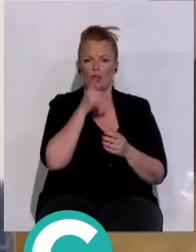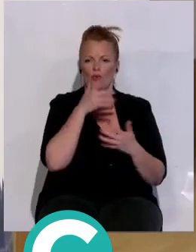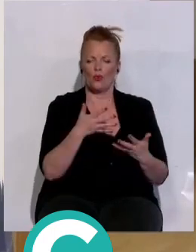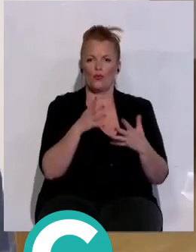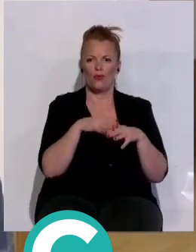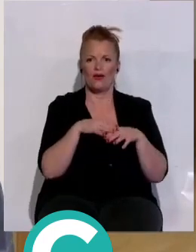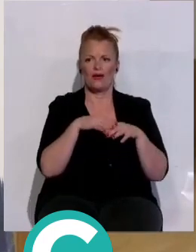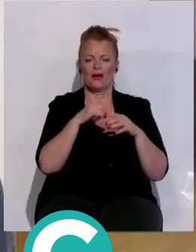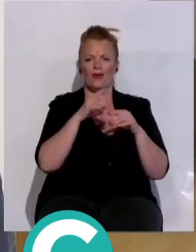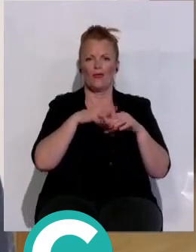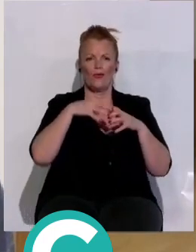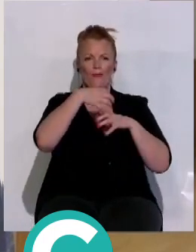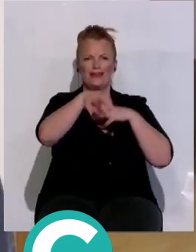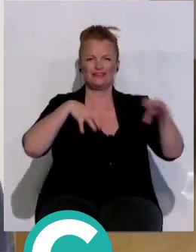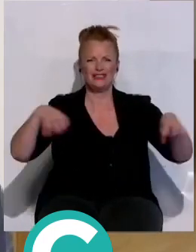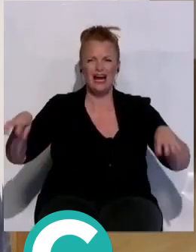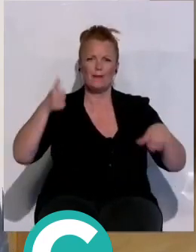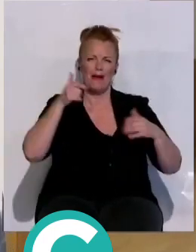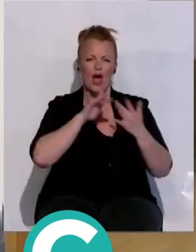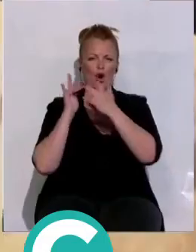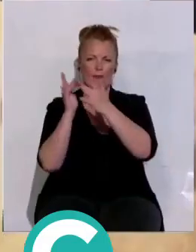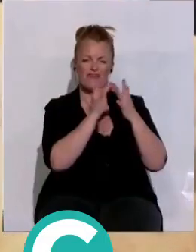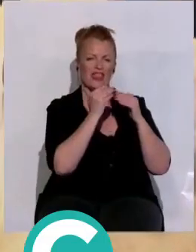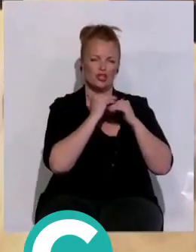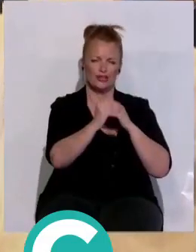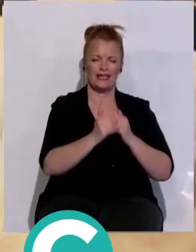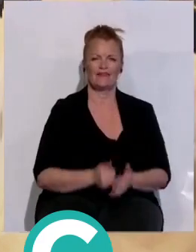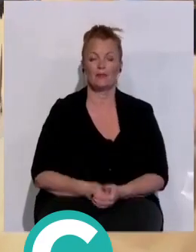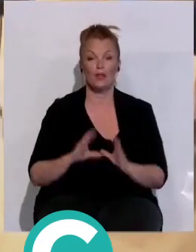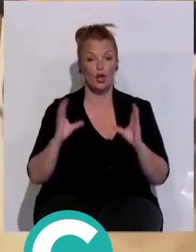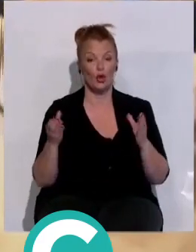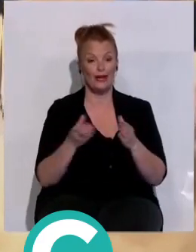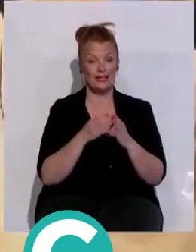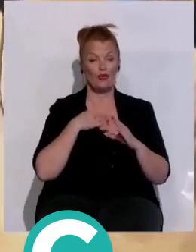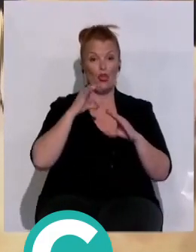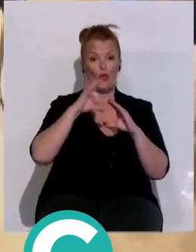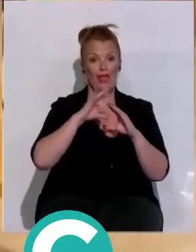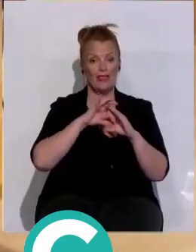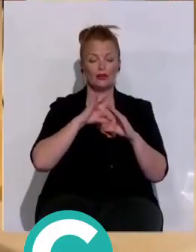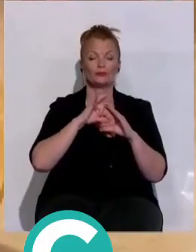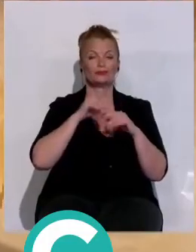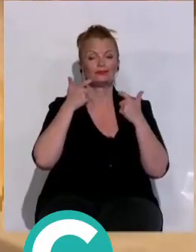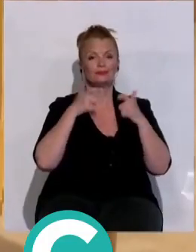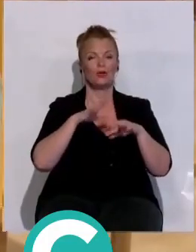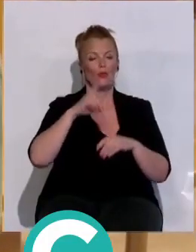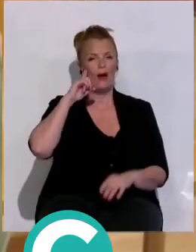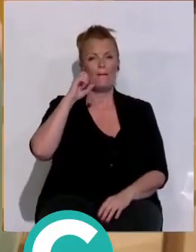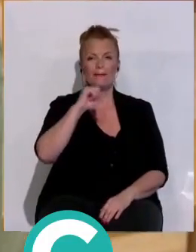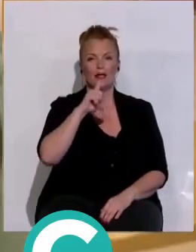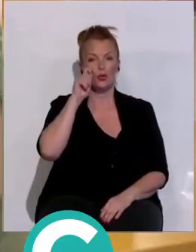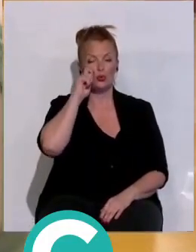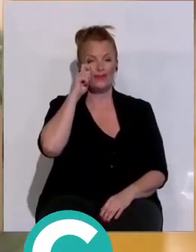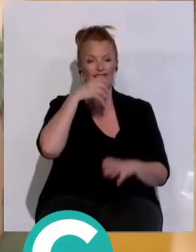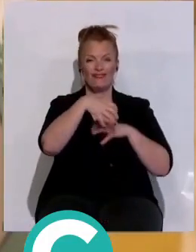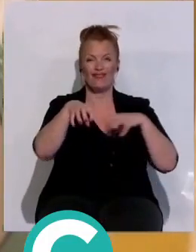masificar, sino un poco más de convivencia y sostenible. El colectivo ciudadano ha centrado su batalla en el impacto que la turistificación ha